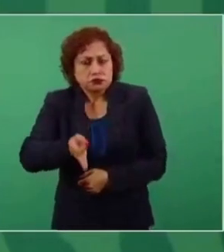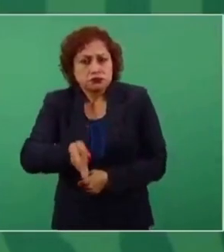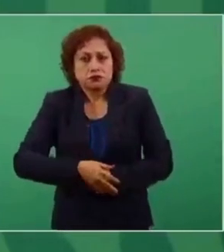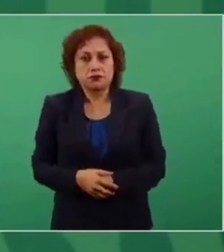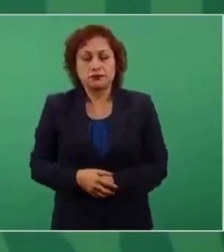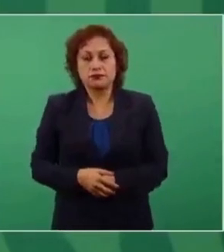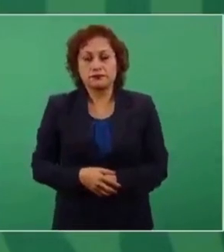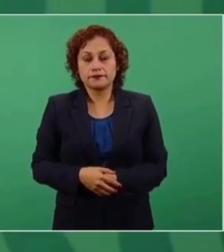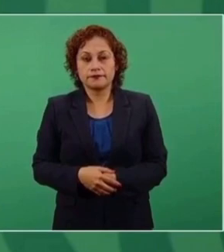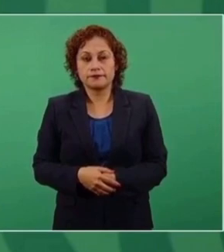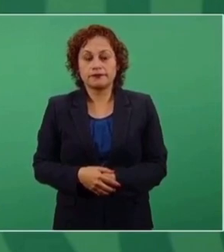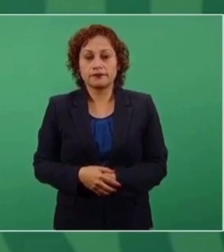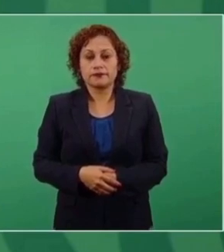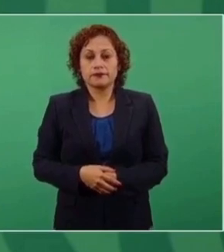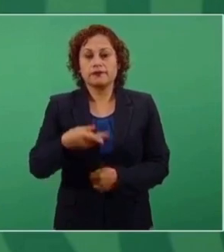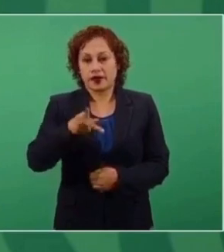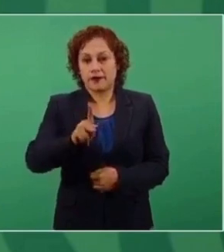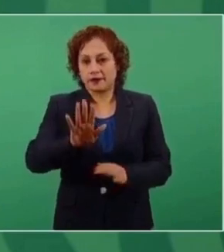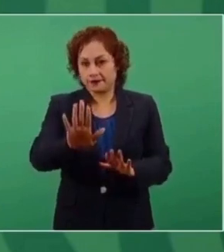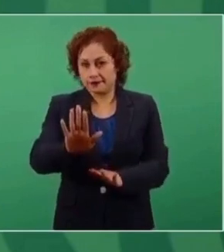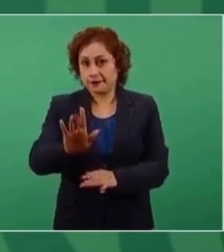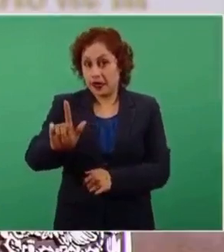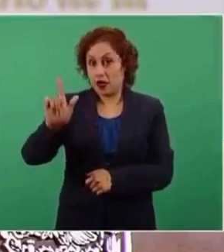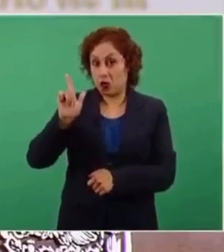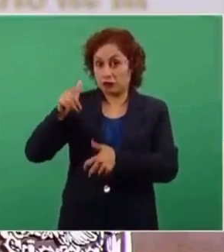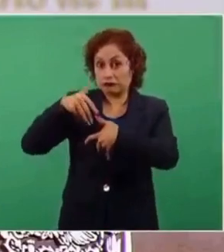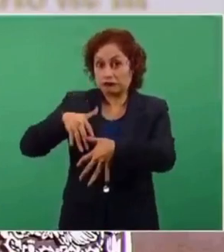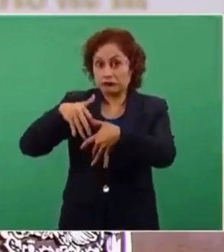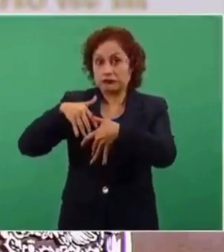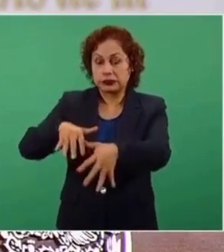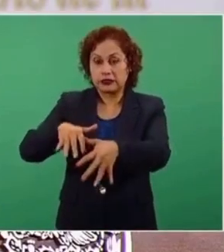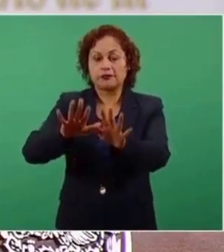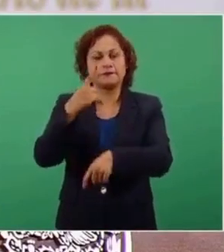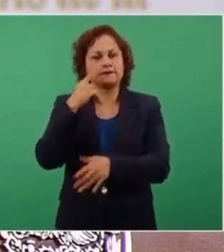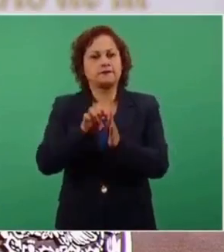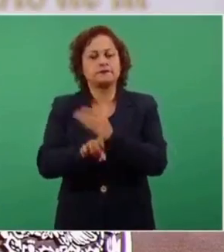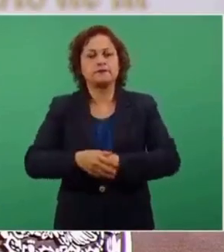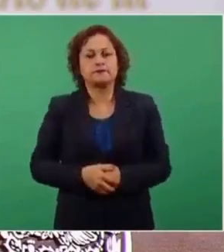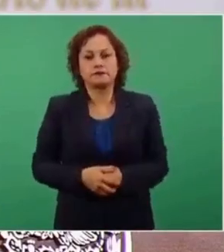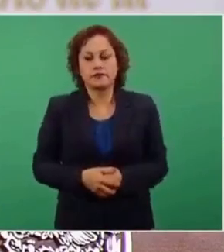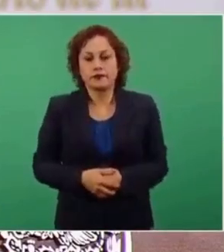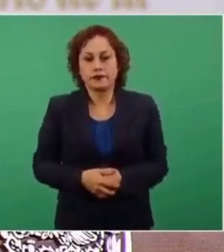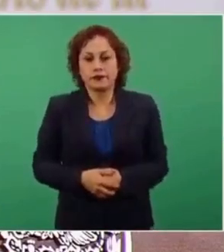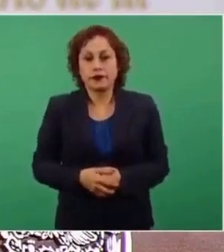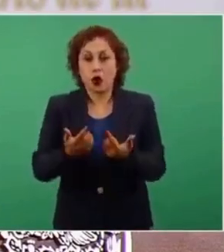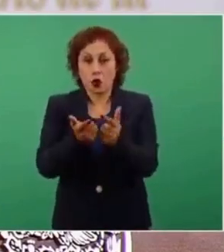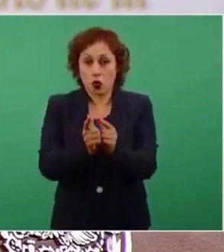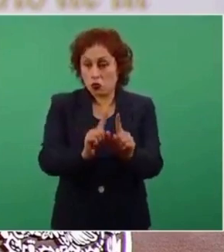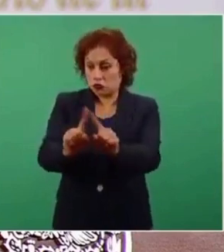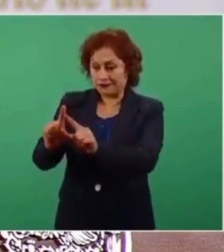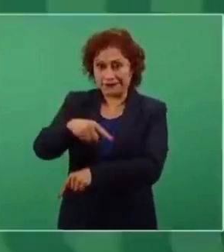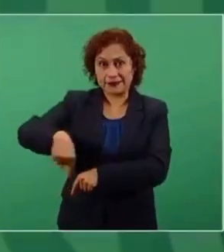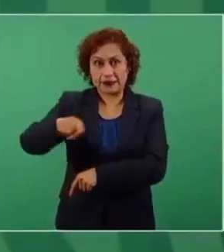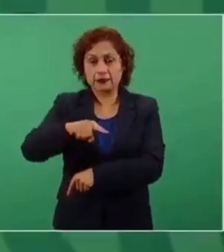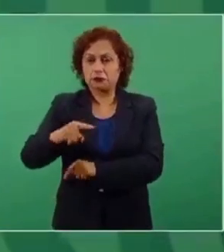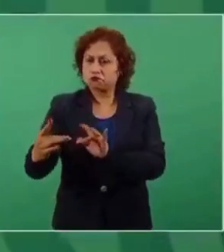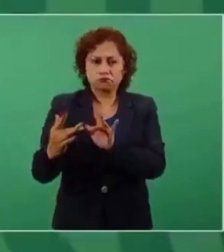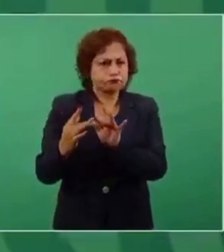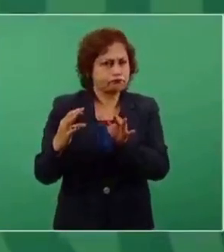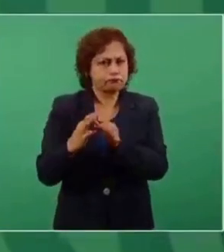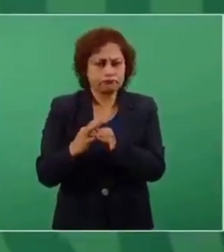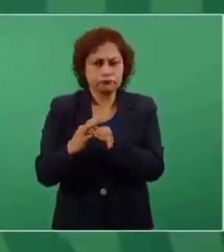pero el día de la marcha siempre hay comunicación de los colectivos con